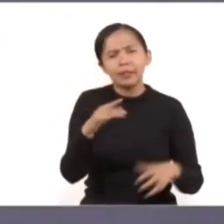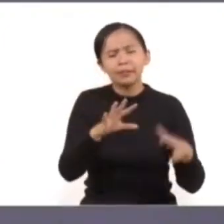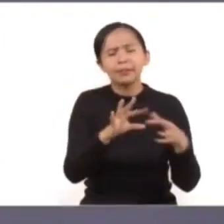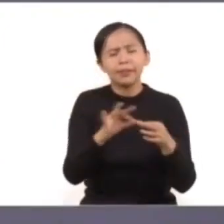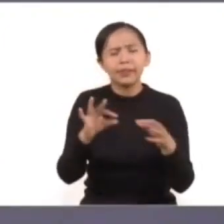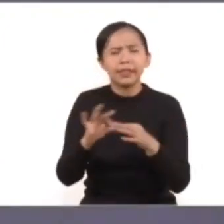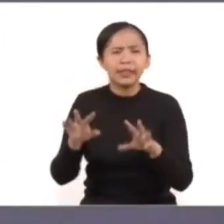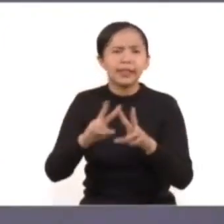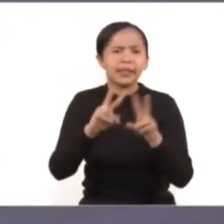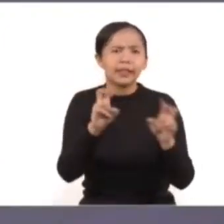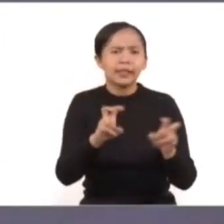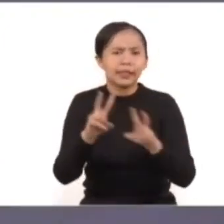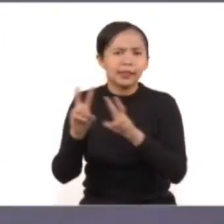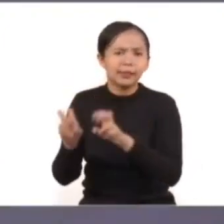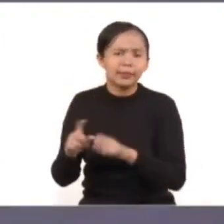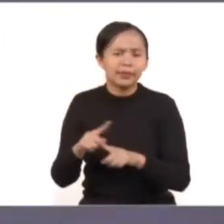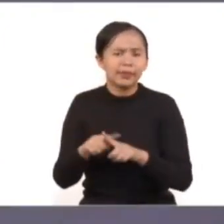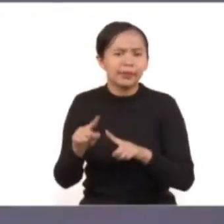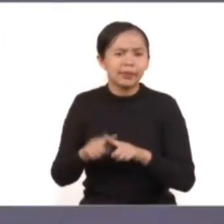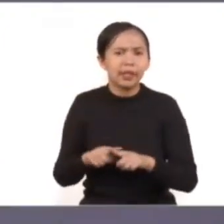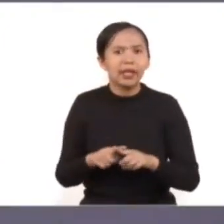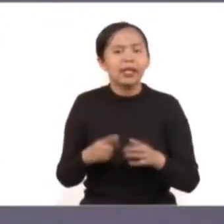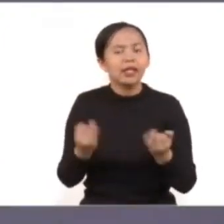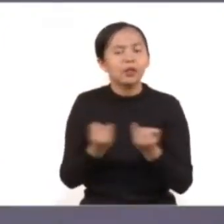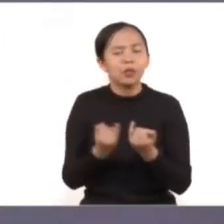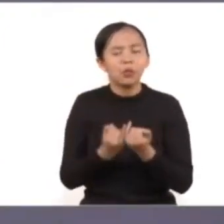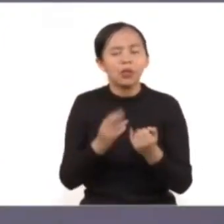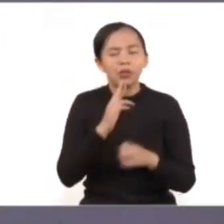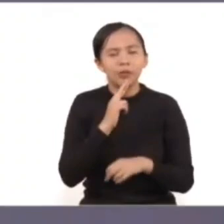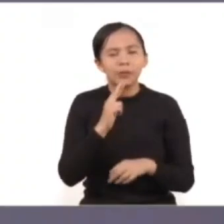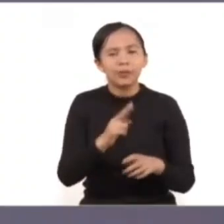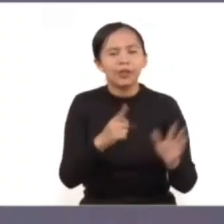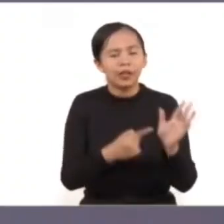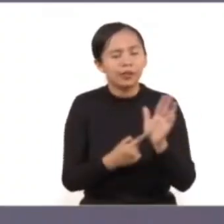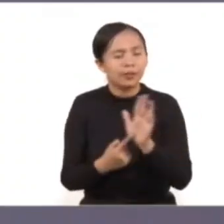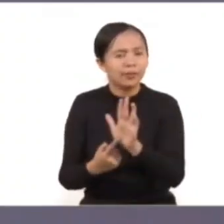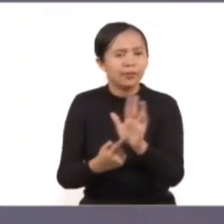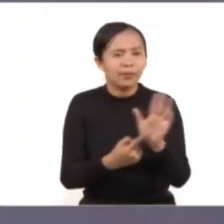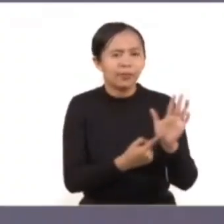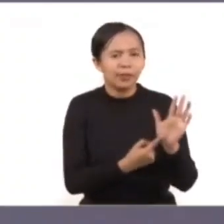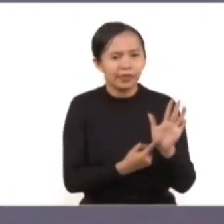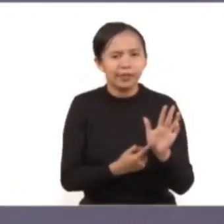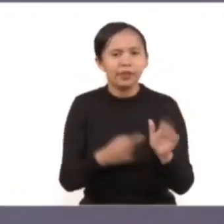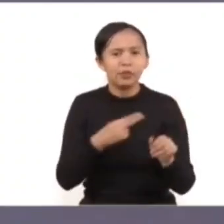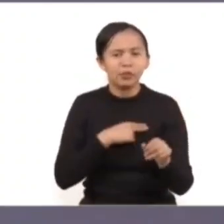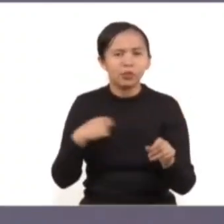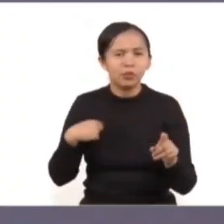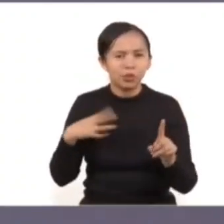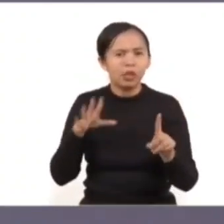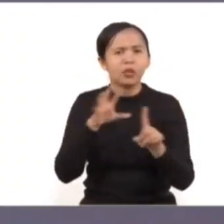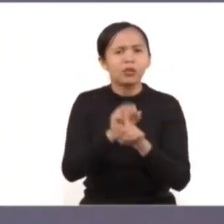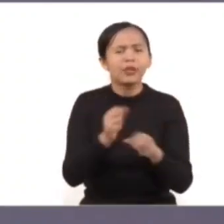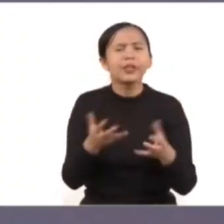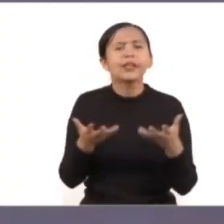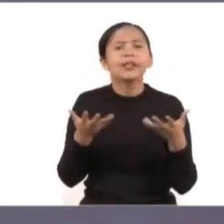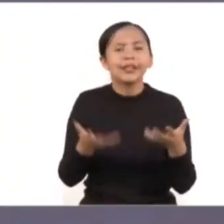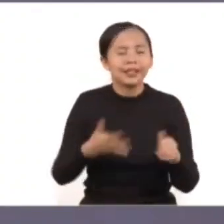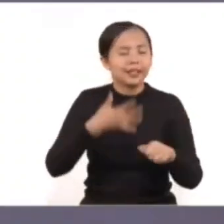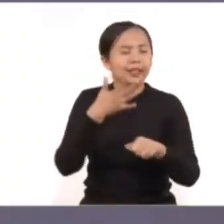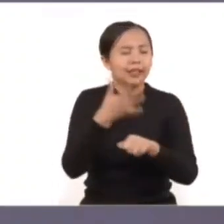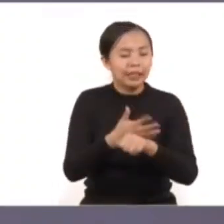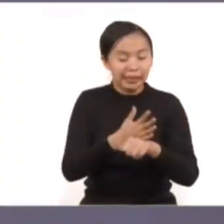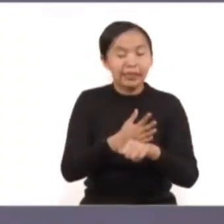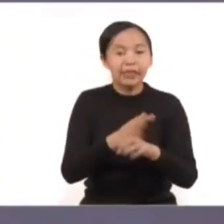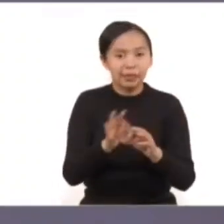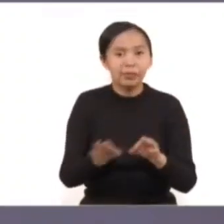y ejemplificar los resultados que hemos obtenido en donde hemos logrado sentencias ejemplares y estamos